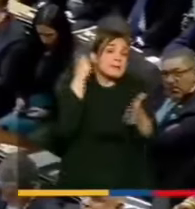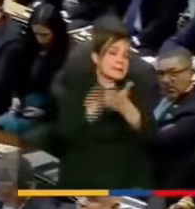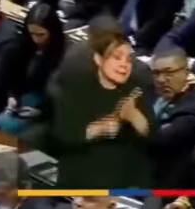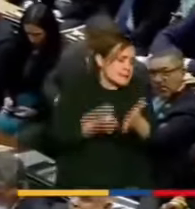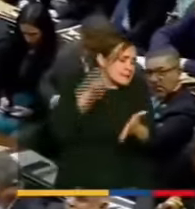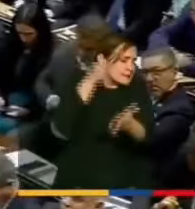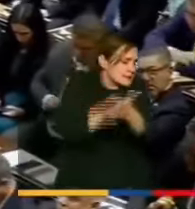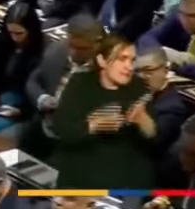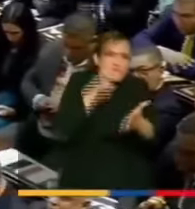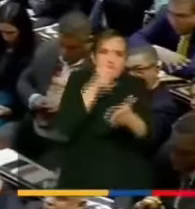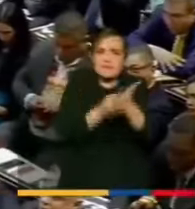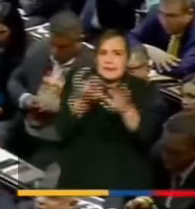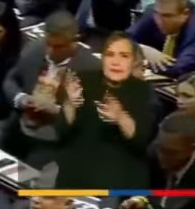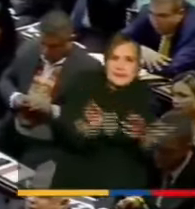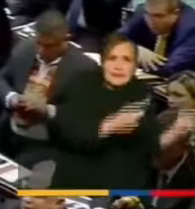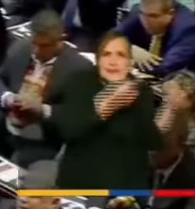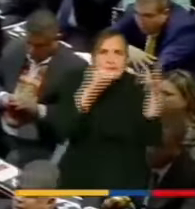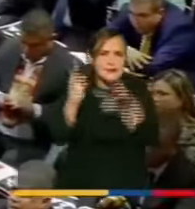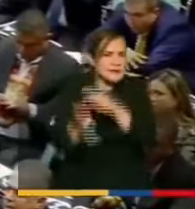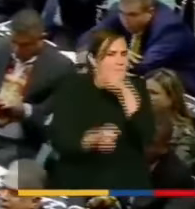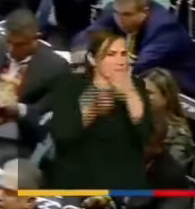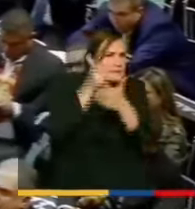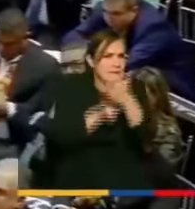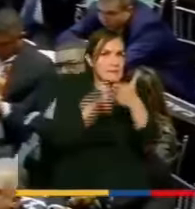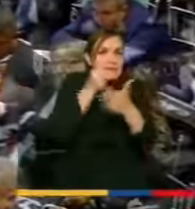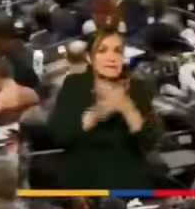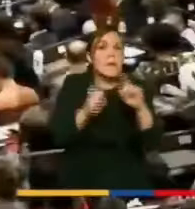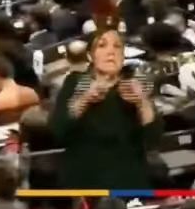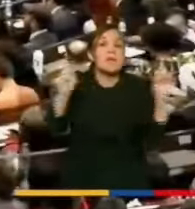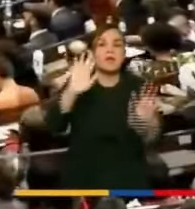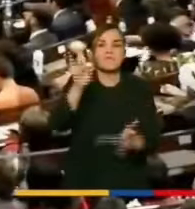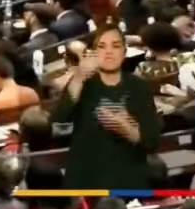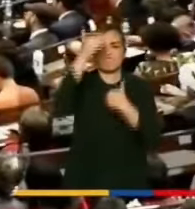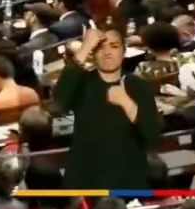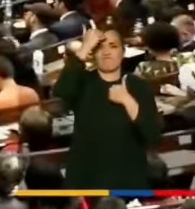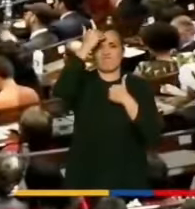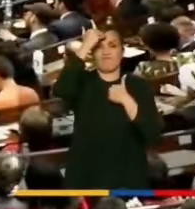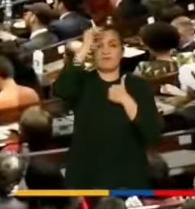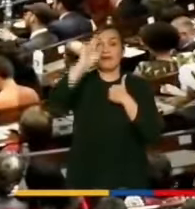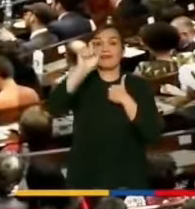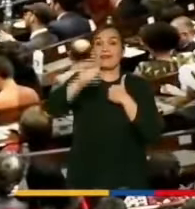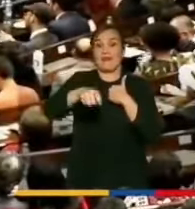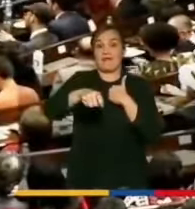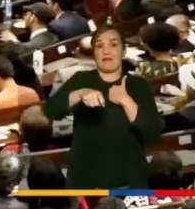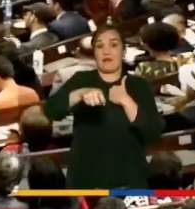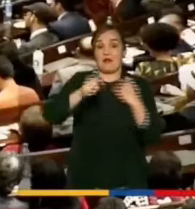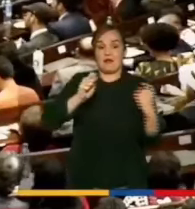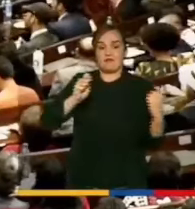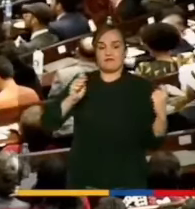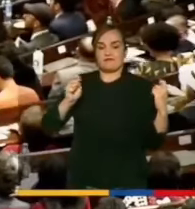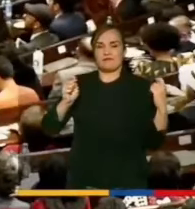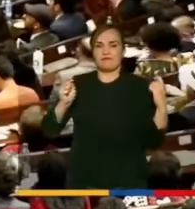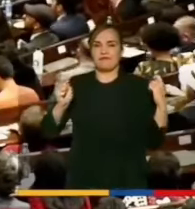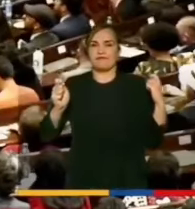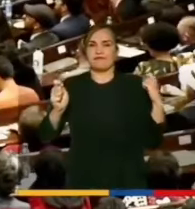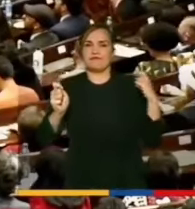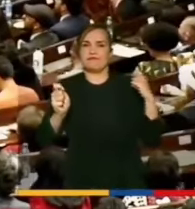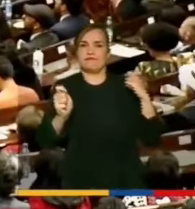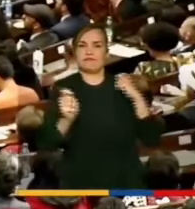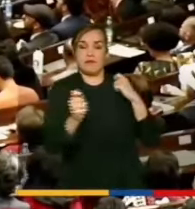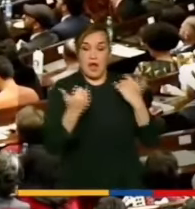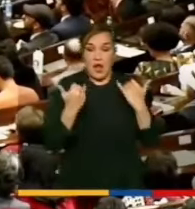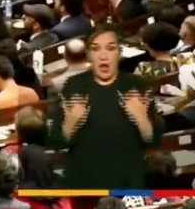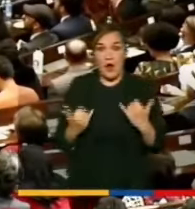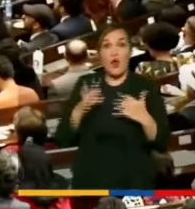otra vez más. Pero dentro del convencimiento de que mientras no transformemos nuestro modelo